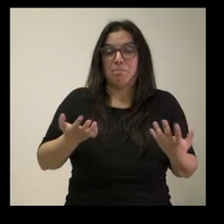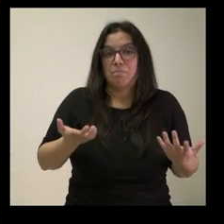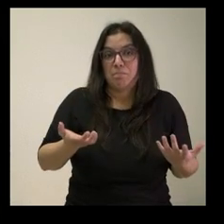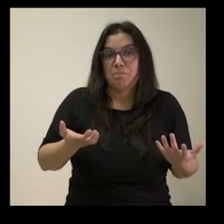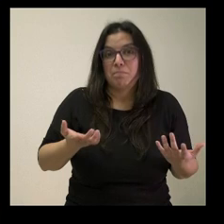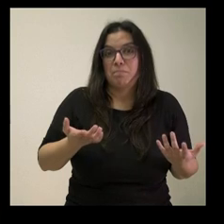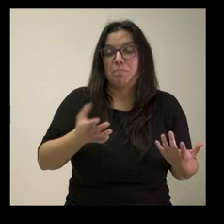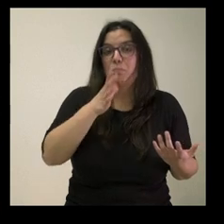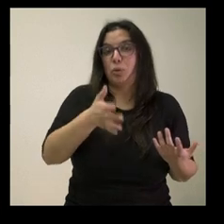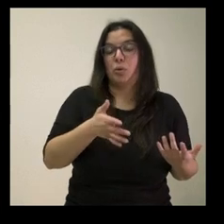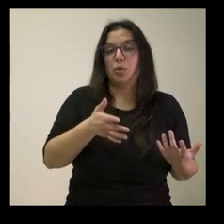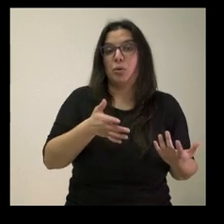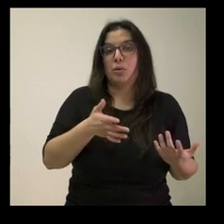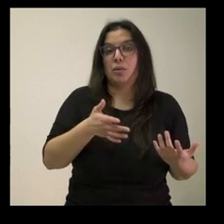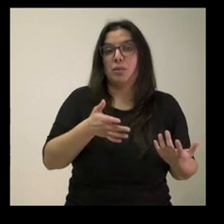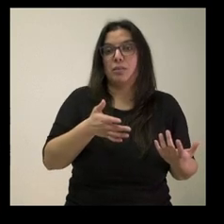sentido de que